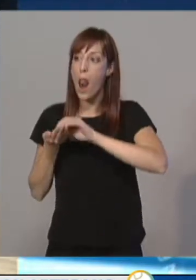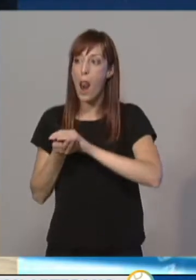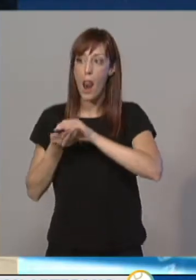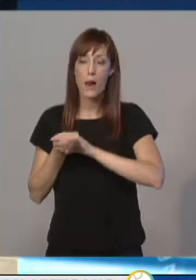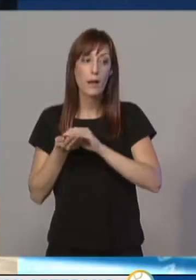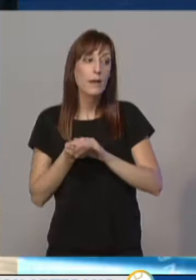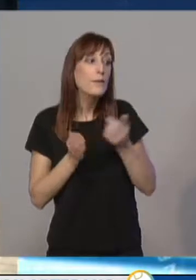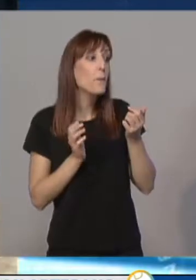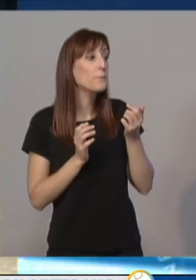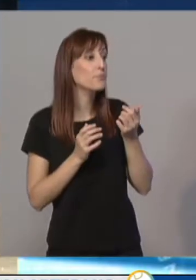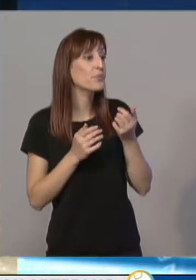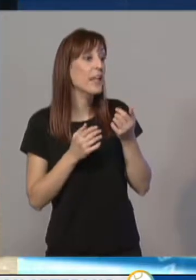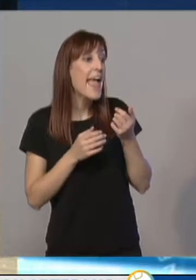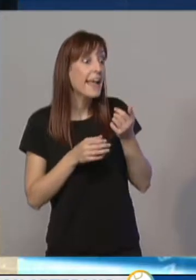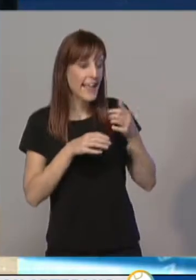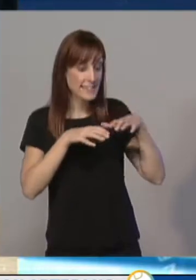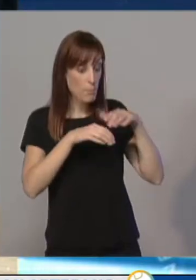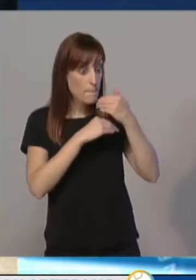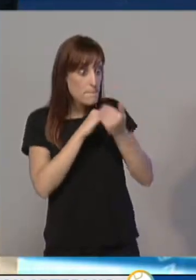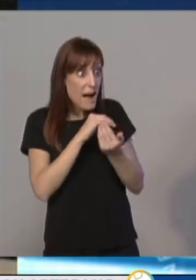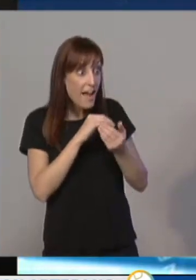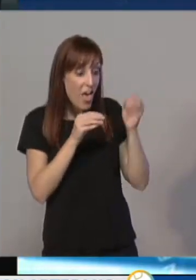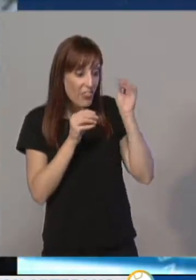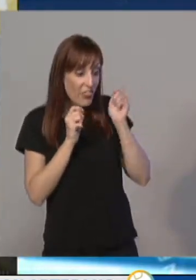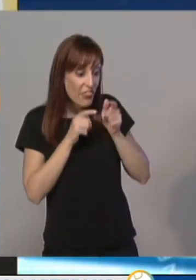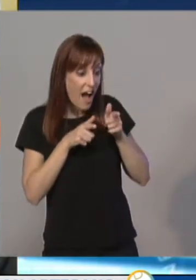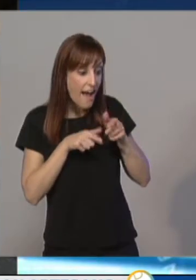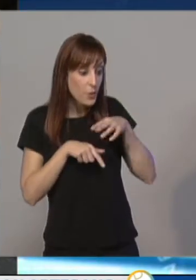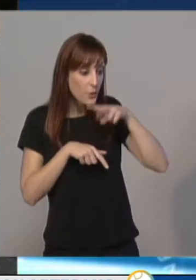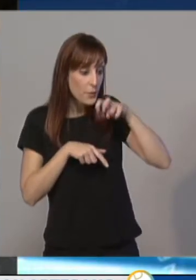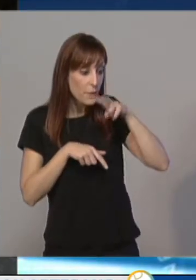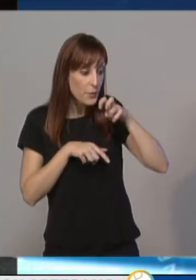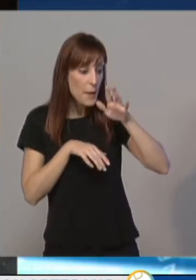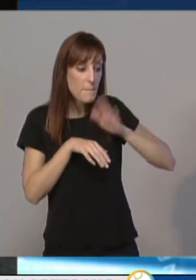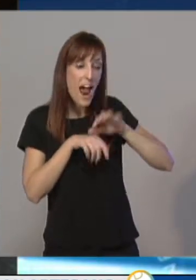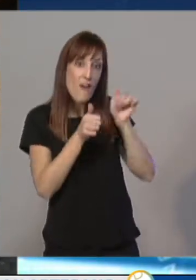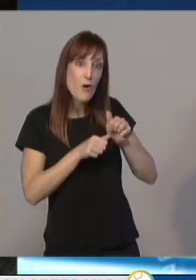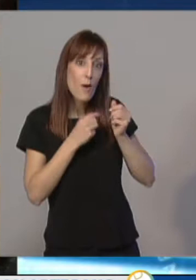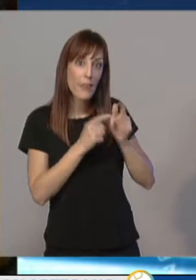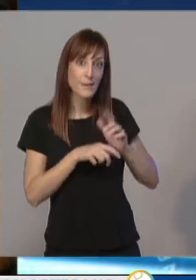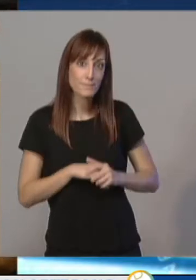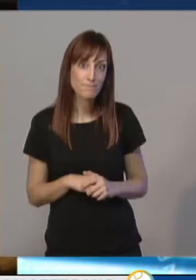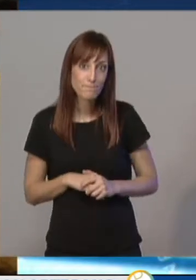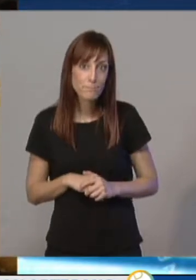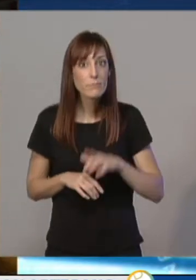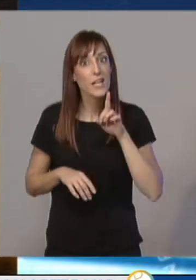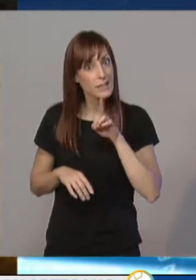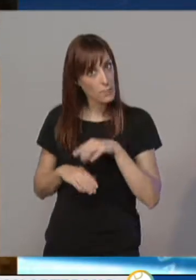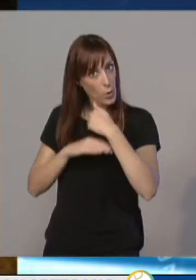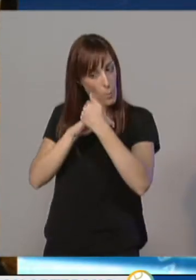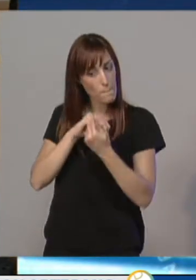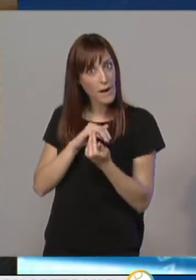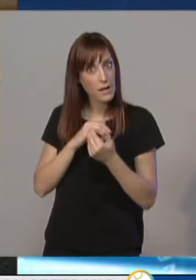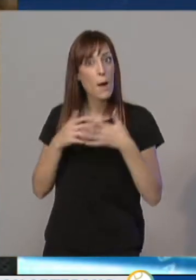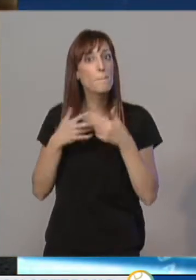meterle aire al pan para luego darle la forma. Y por supuesto la importancia de comer un buen pan de antesano.